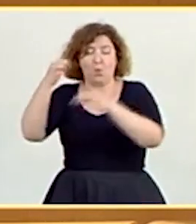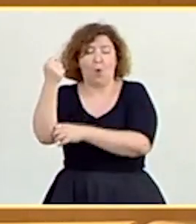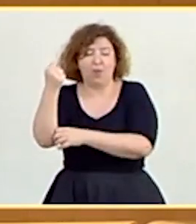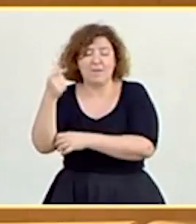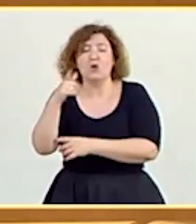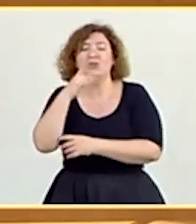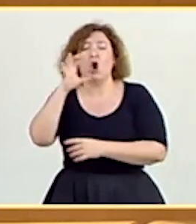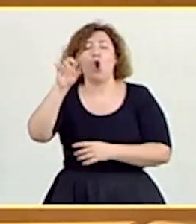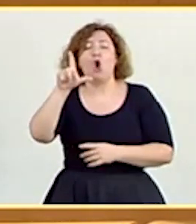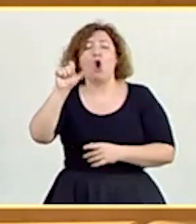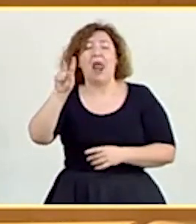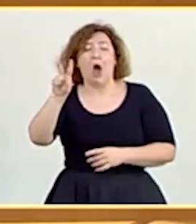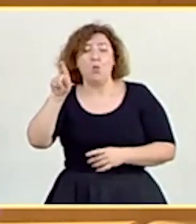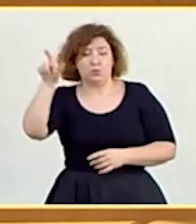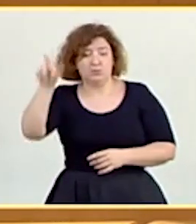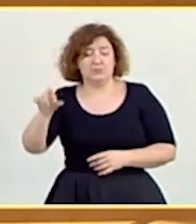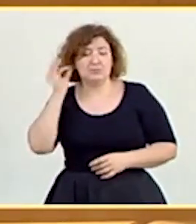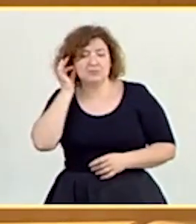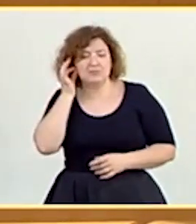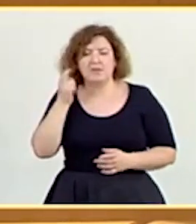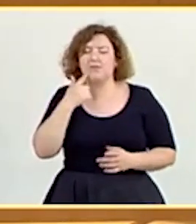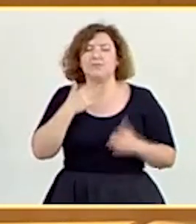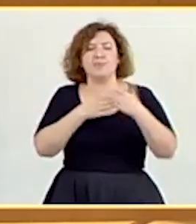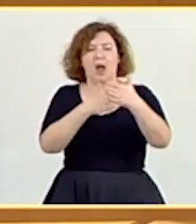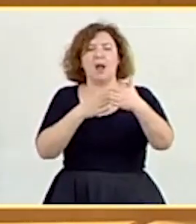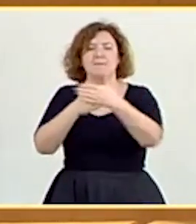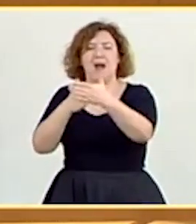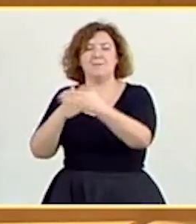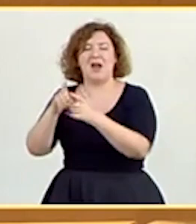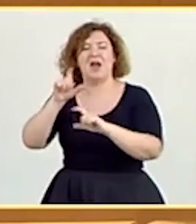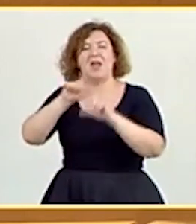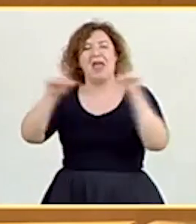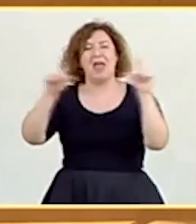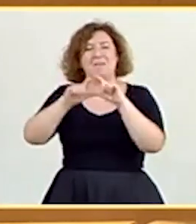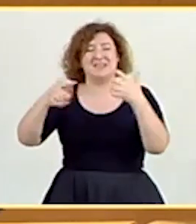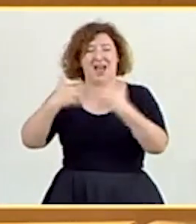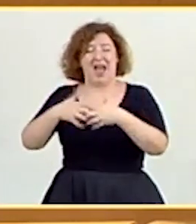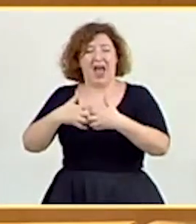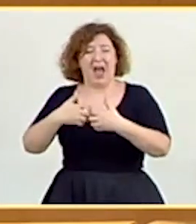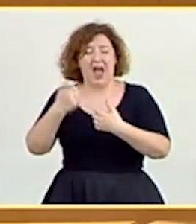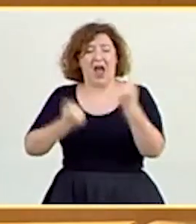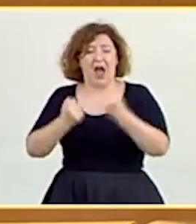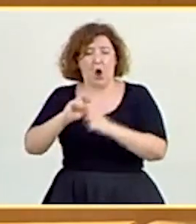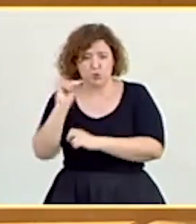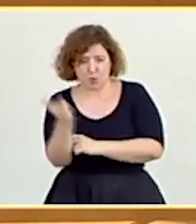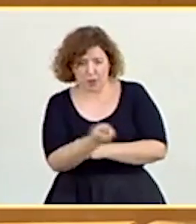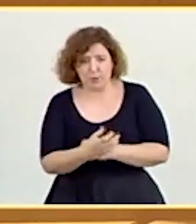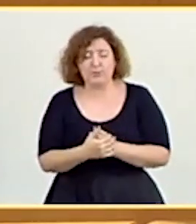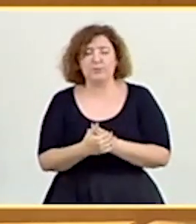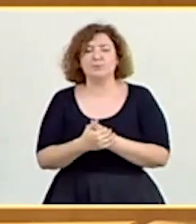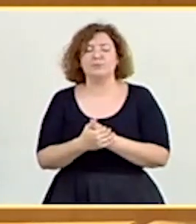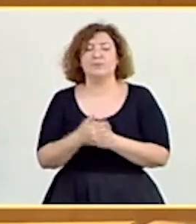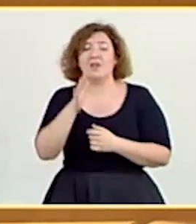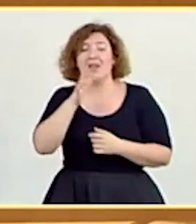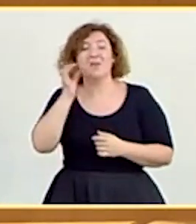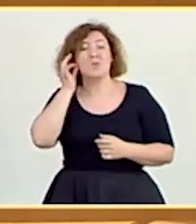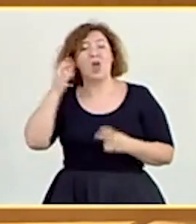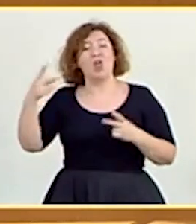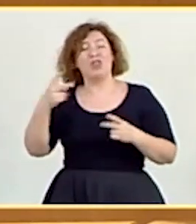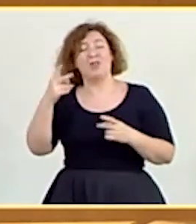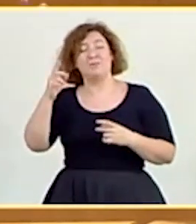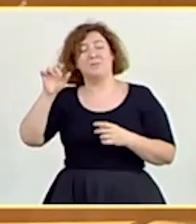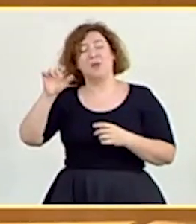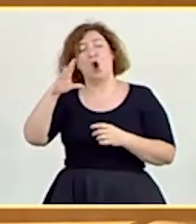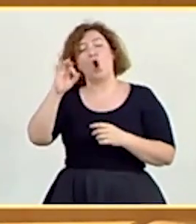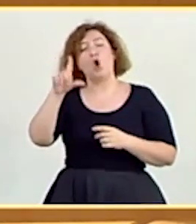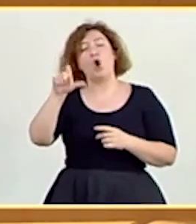señora Colau, resulta que se dedica a poner trabas a las empresas de automoción. Y vimos todos a la número dos de la señora Colau diciendo que